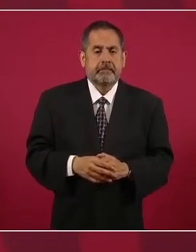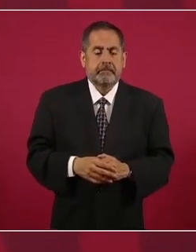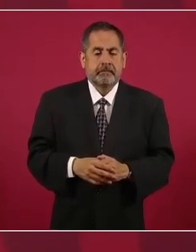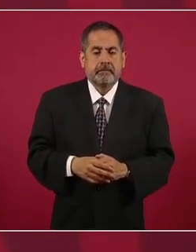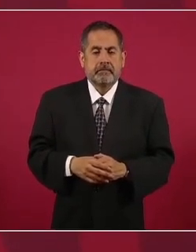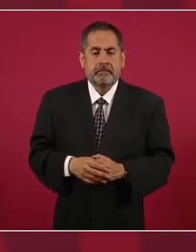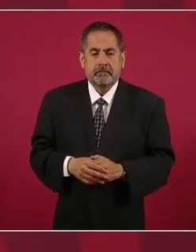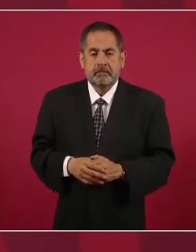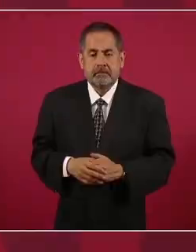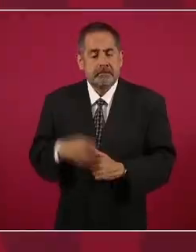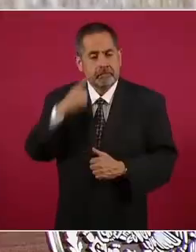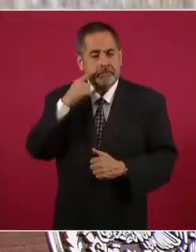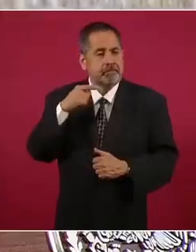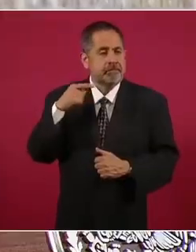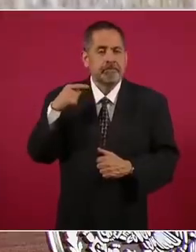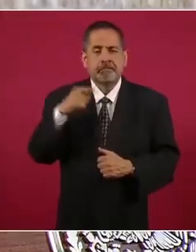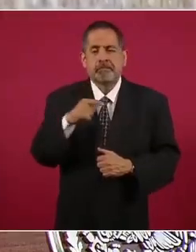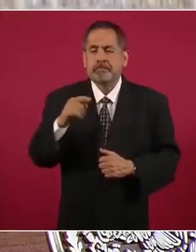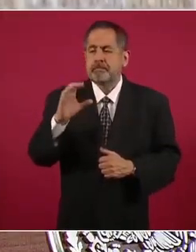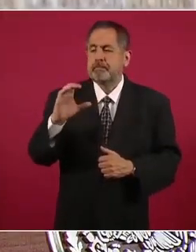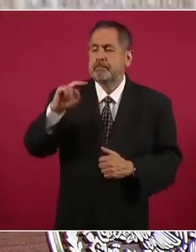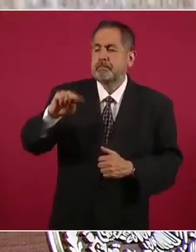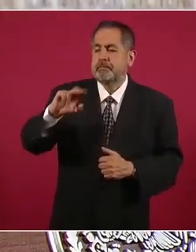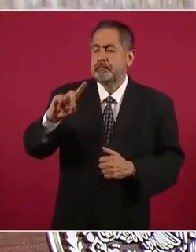la Comisión de Derechos Humanos